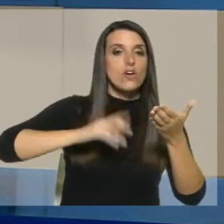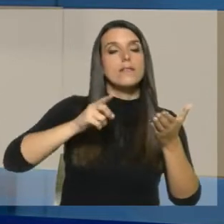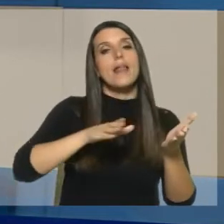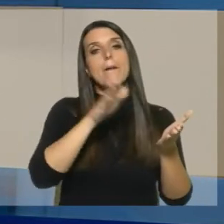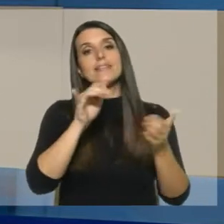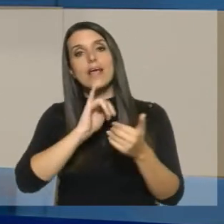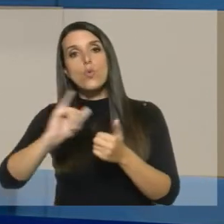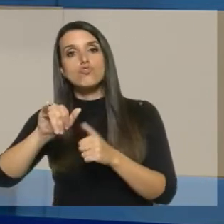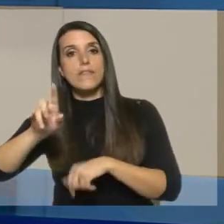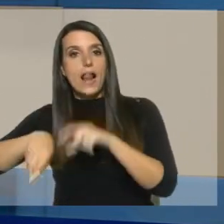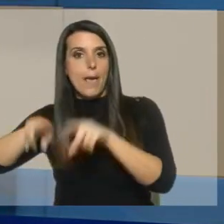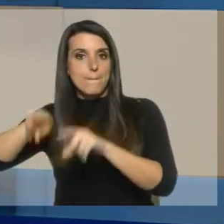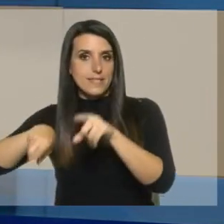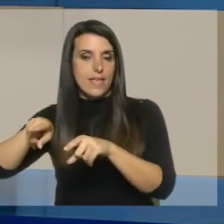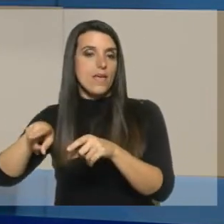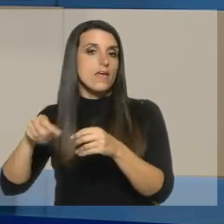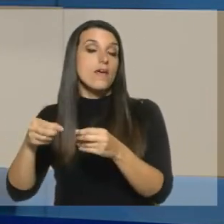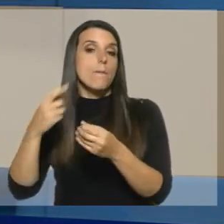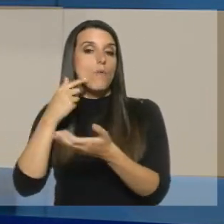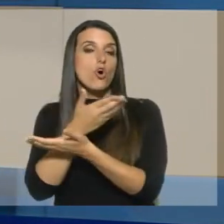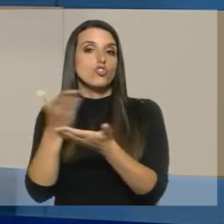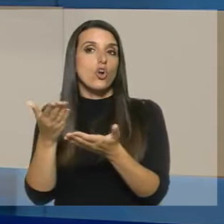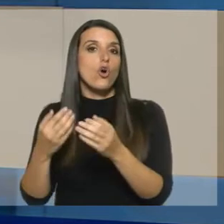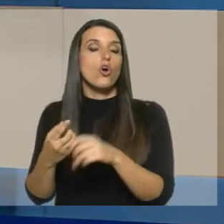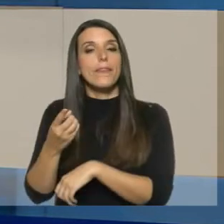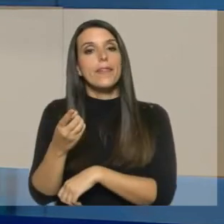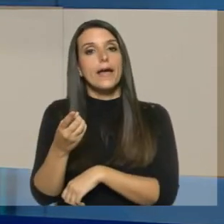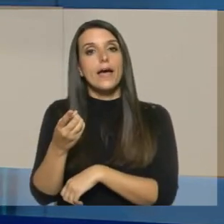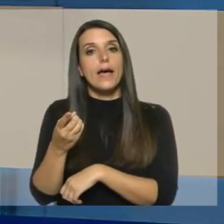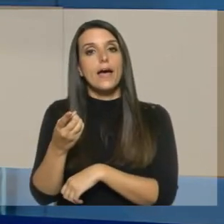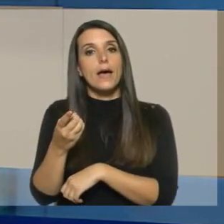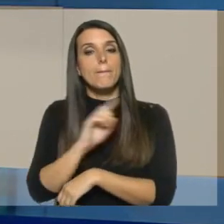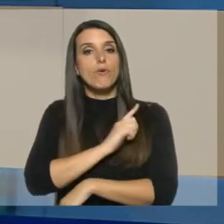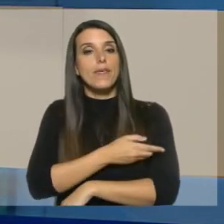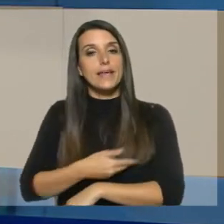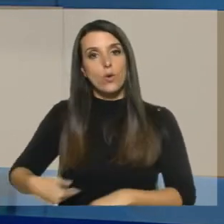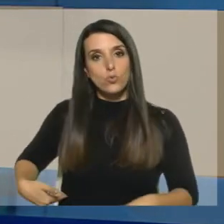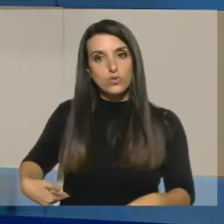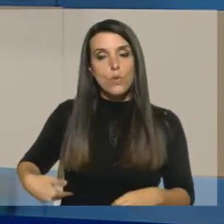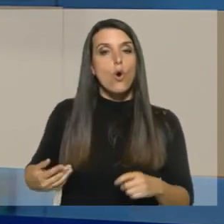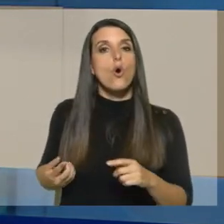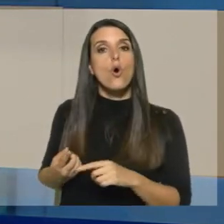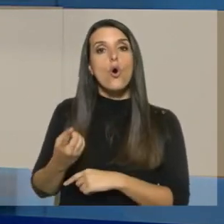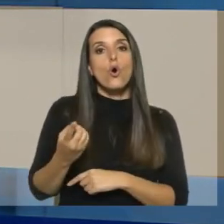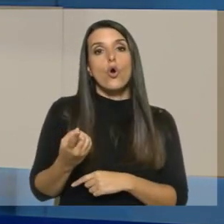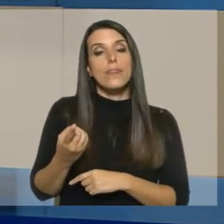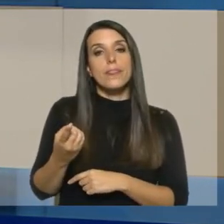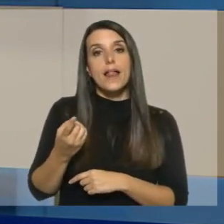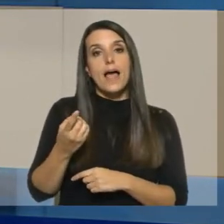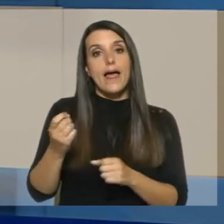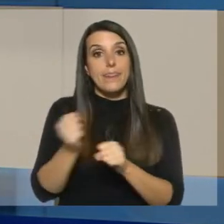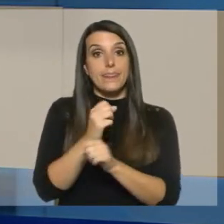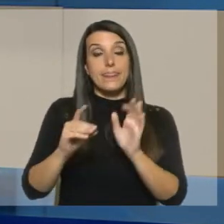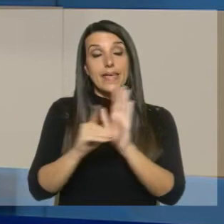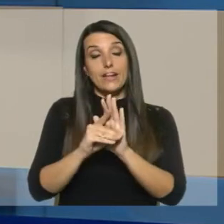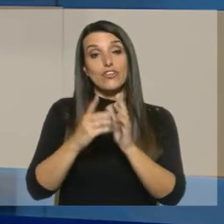recurso administrativo presentado en el propio Poder Ejecutivo contra la vigencia de los decretos.